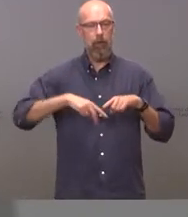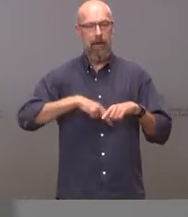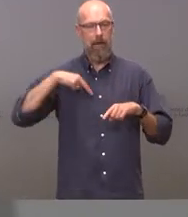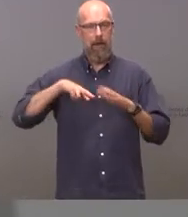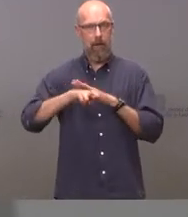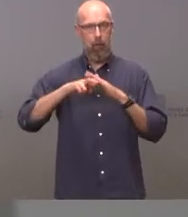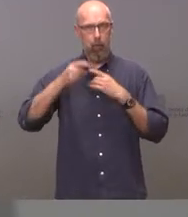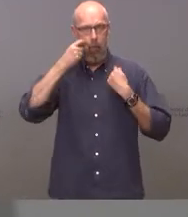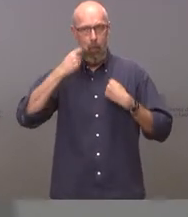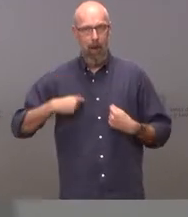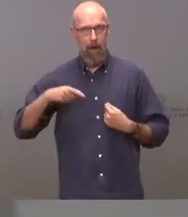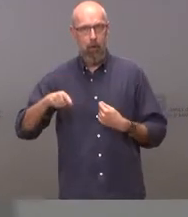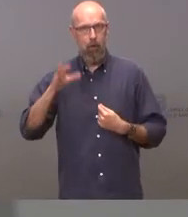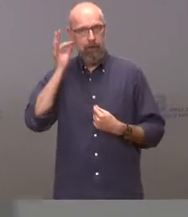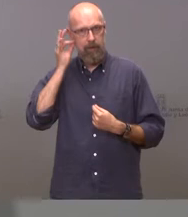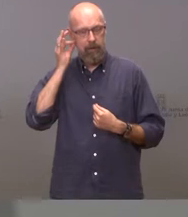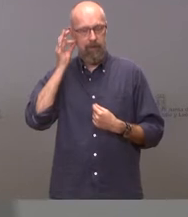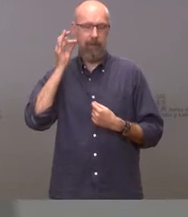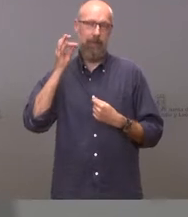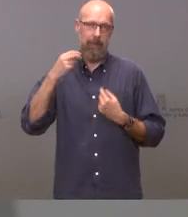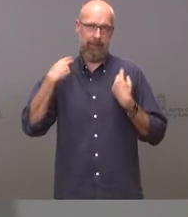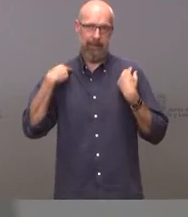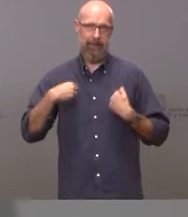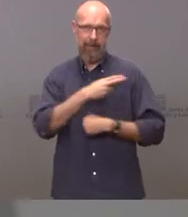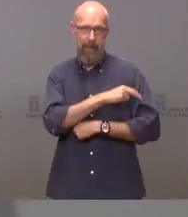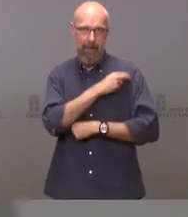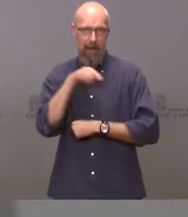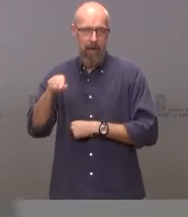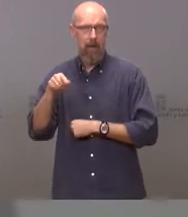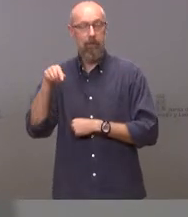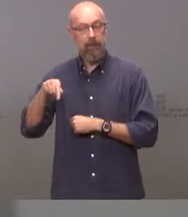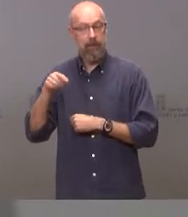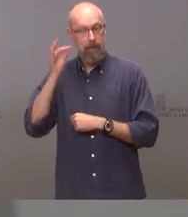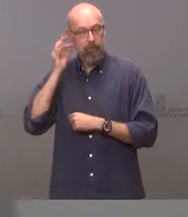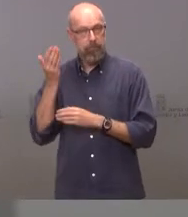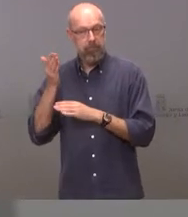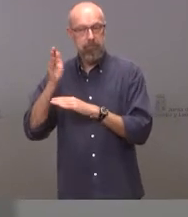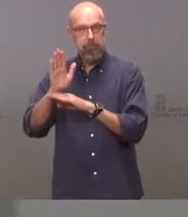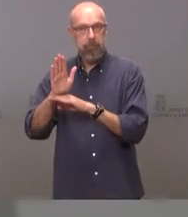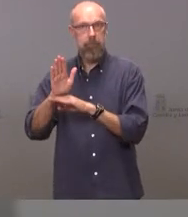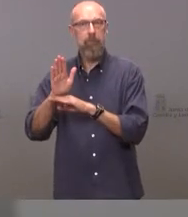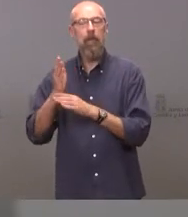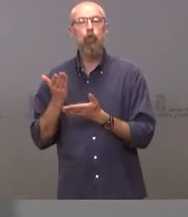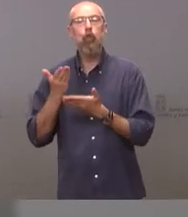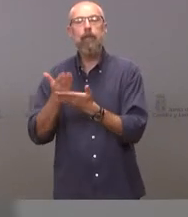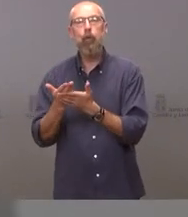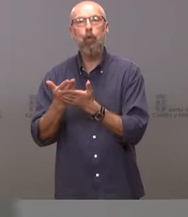Humanos, del SACIL, va a presentar una solicitud de rectificación